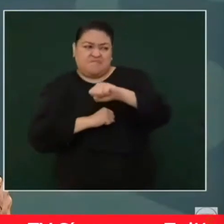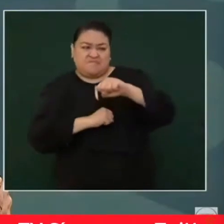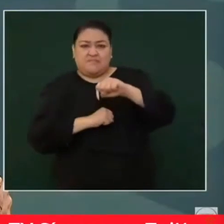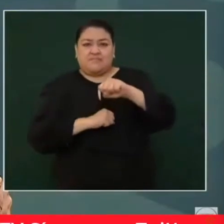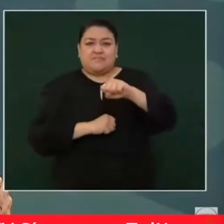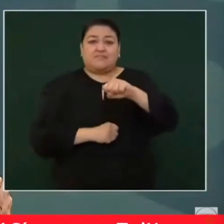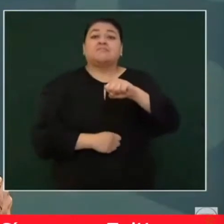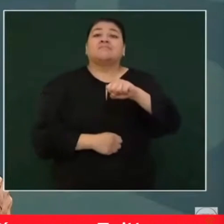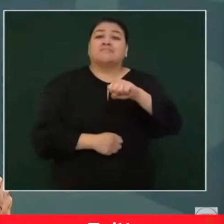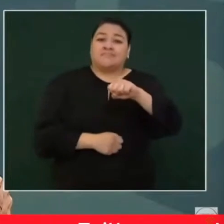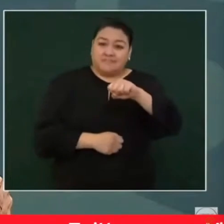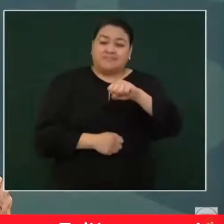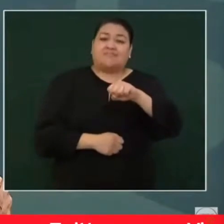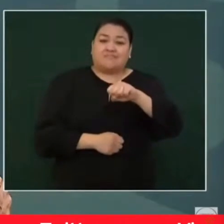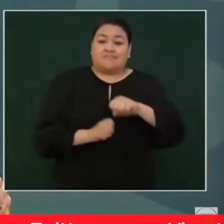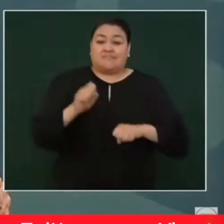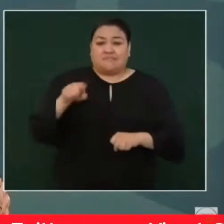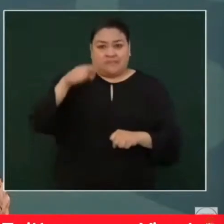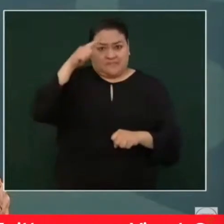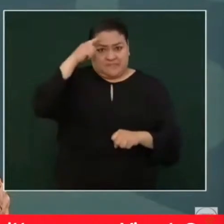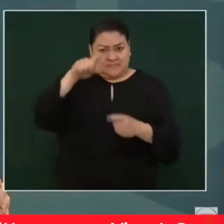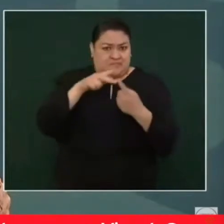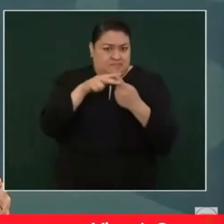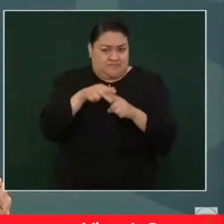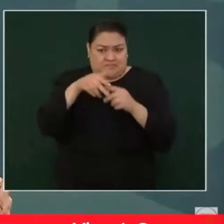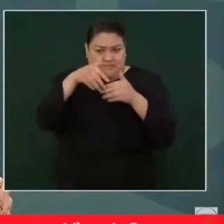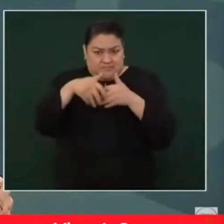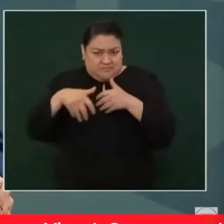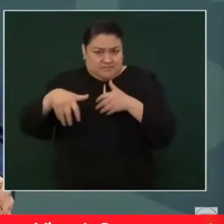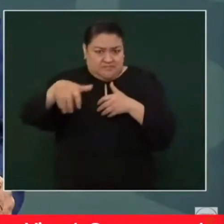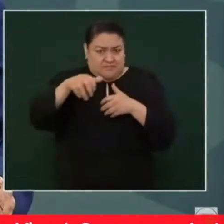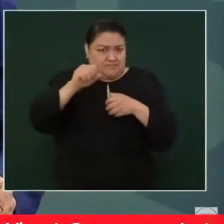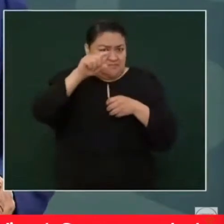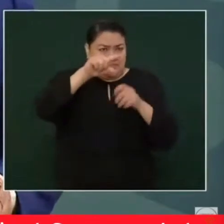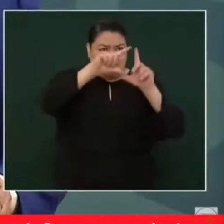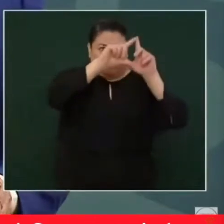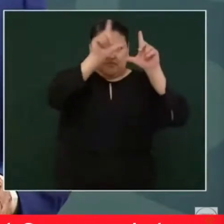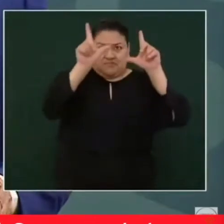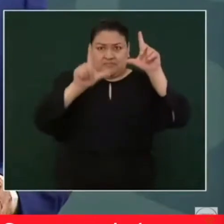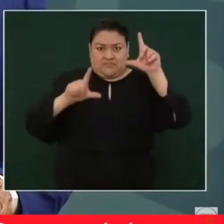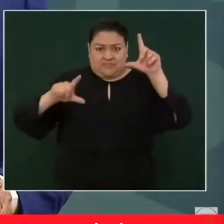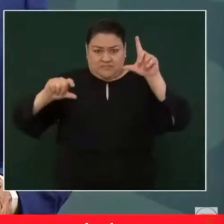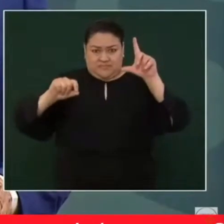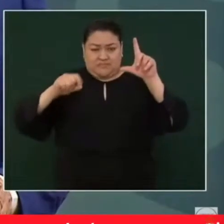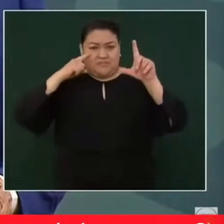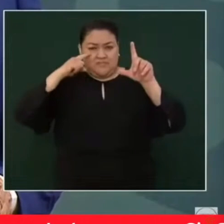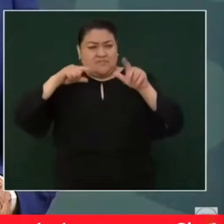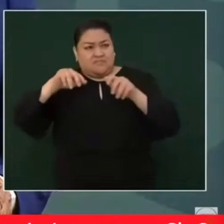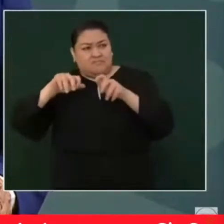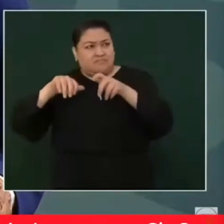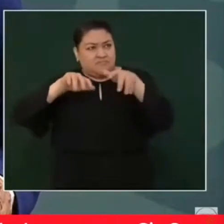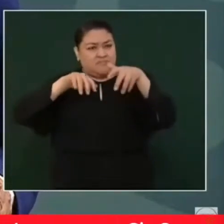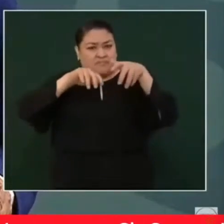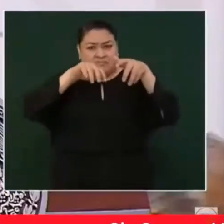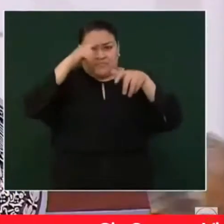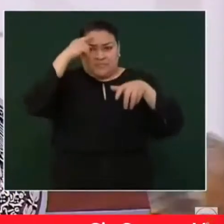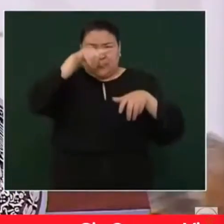y iniciar su peregrinar hacia el norte en defensa de la república.